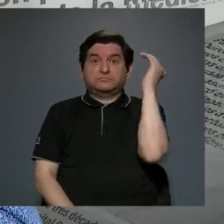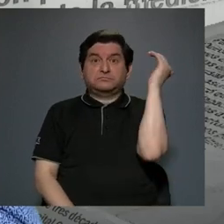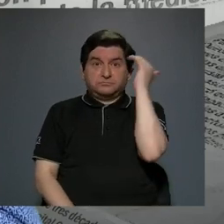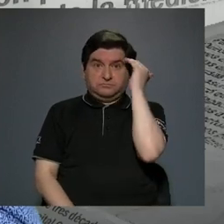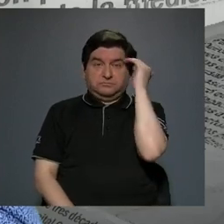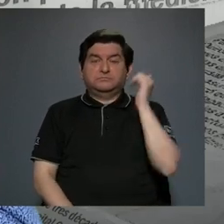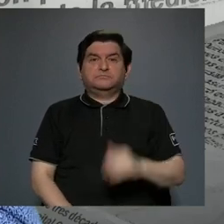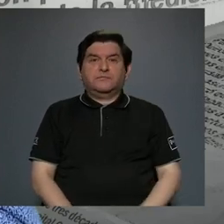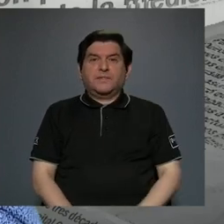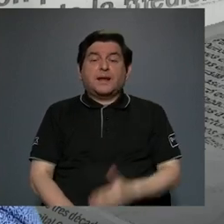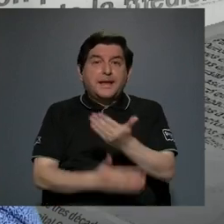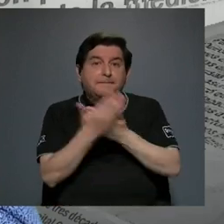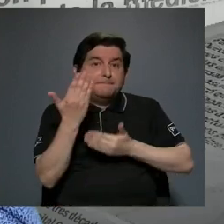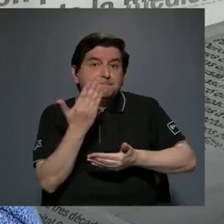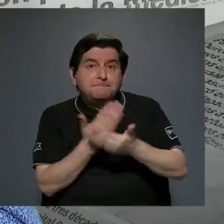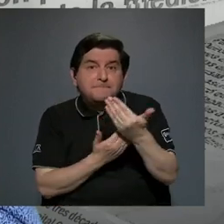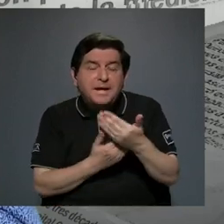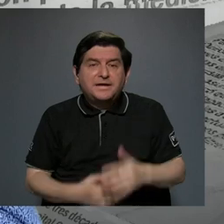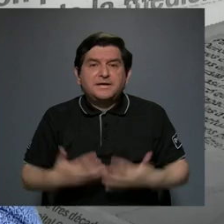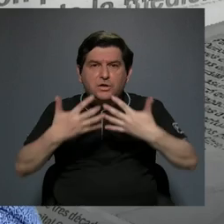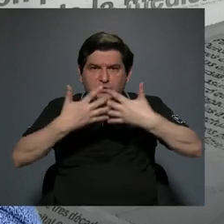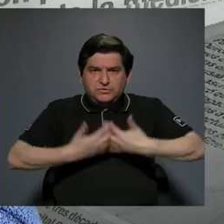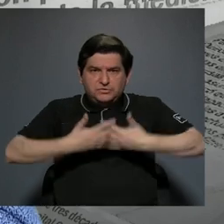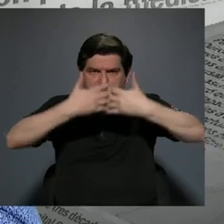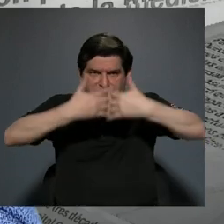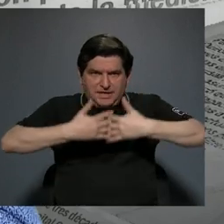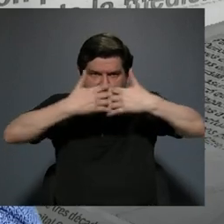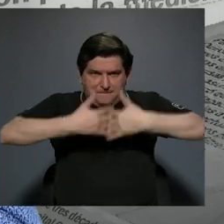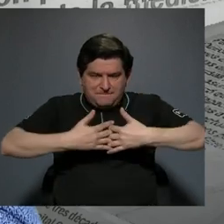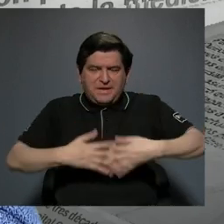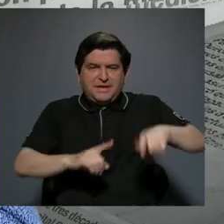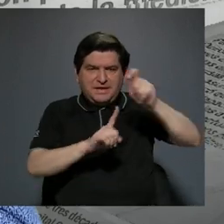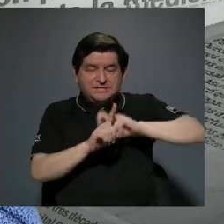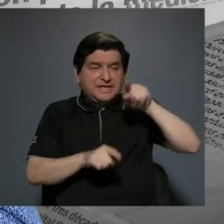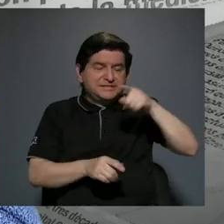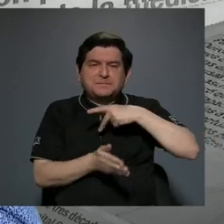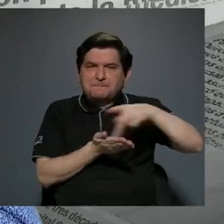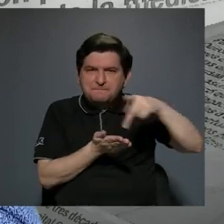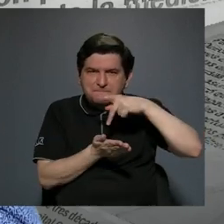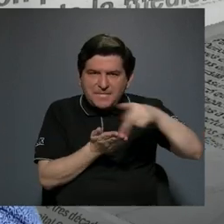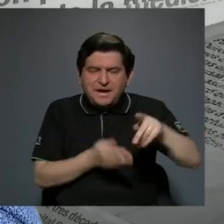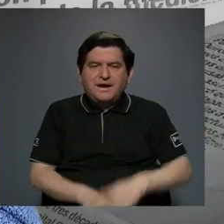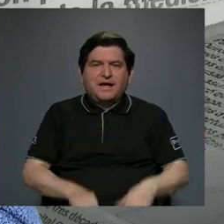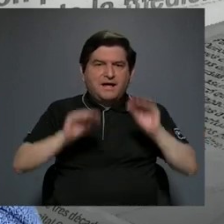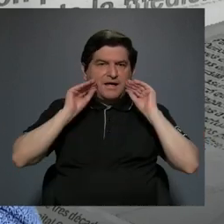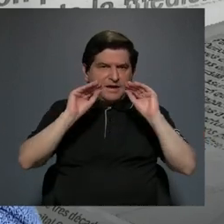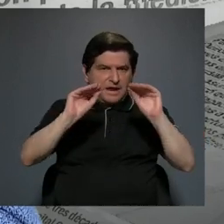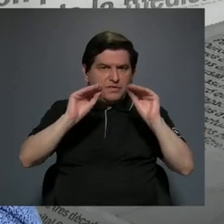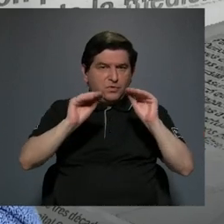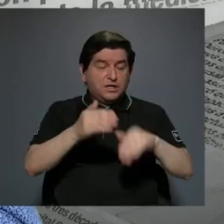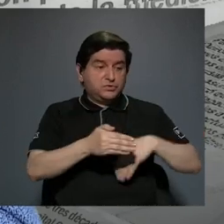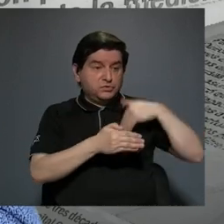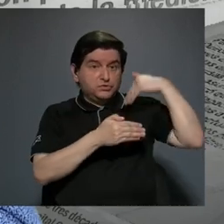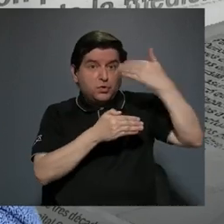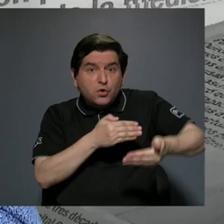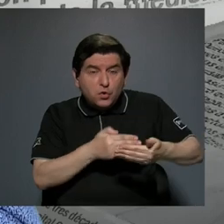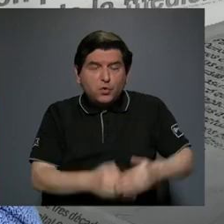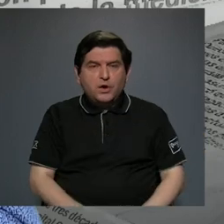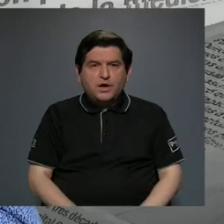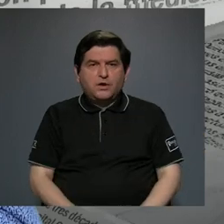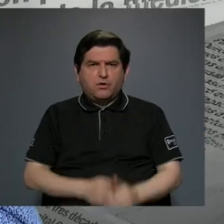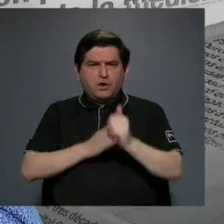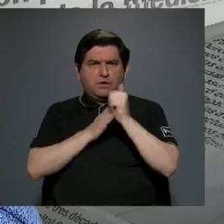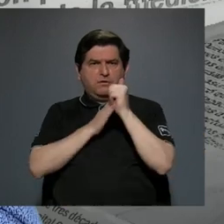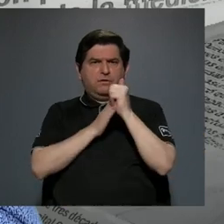estaba en manos de las compañías bananeras. Ellos eran los que pagaban la educación y eso después pasa a ser dirigido